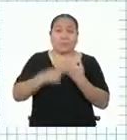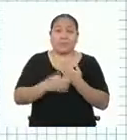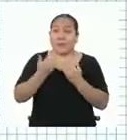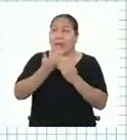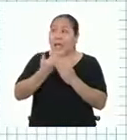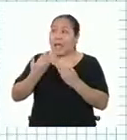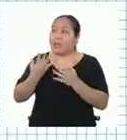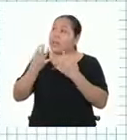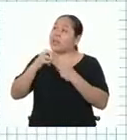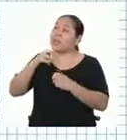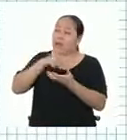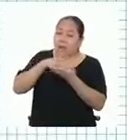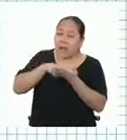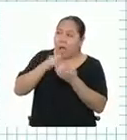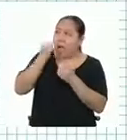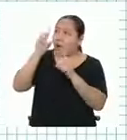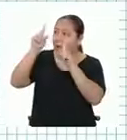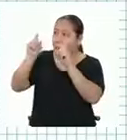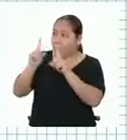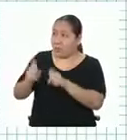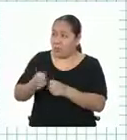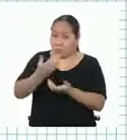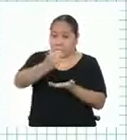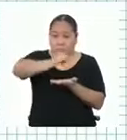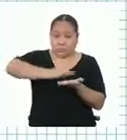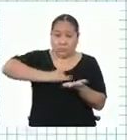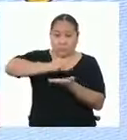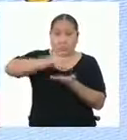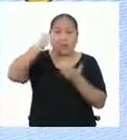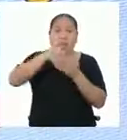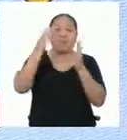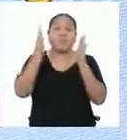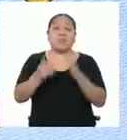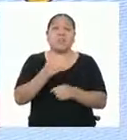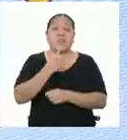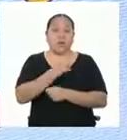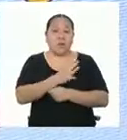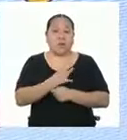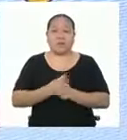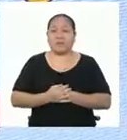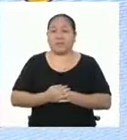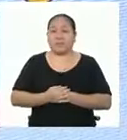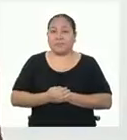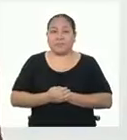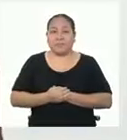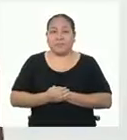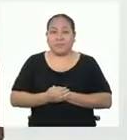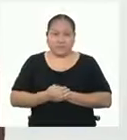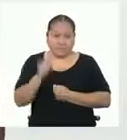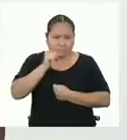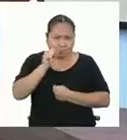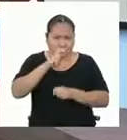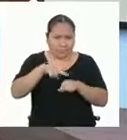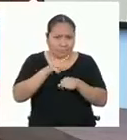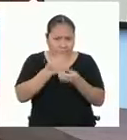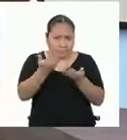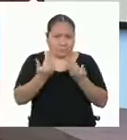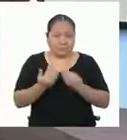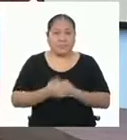Y antes, quiero leerle algunas preguntas que hemos recibido de estudiantes de cuarto de secundaria. ¡Sí, claro!